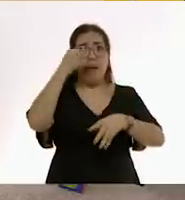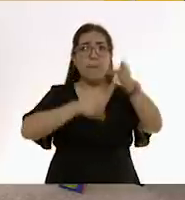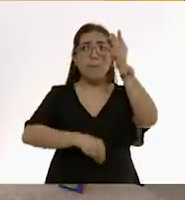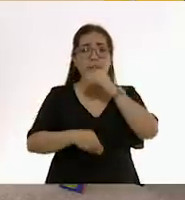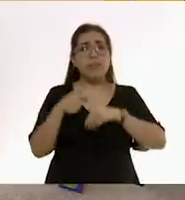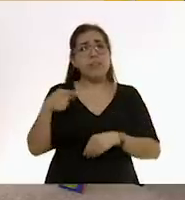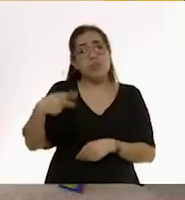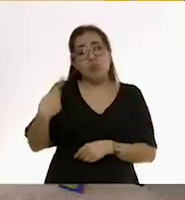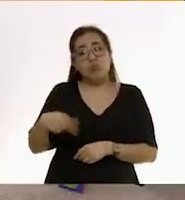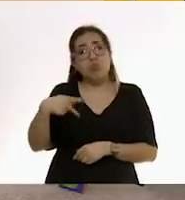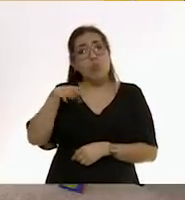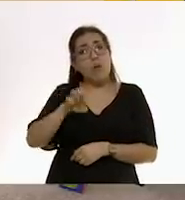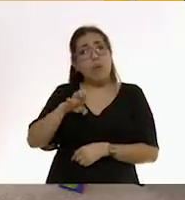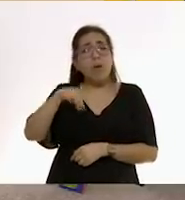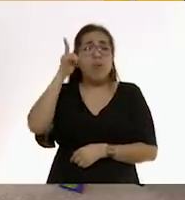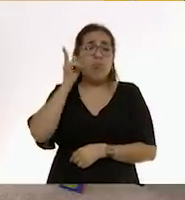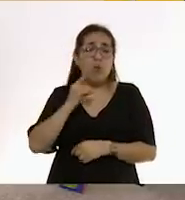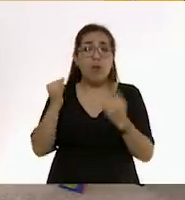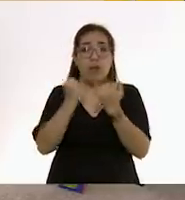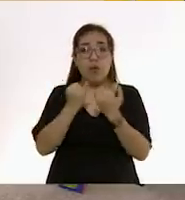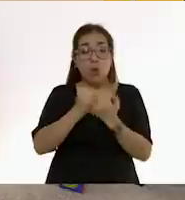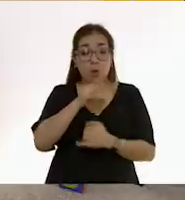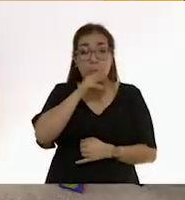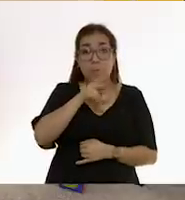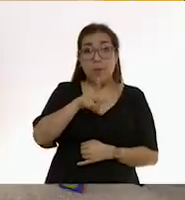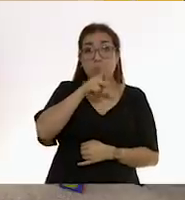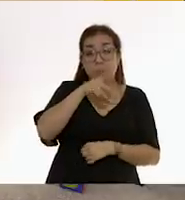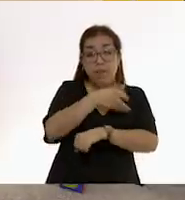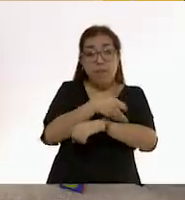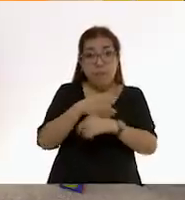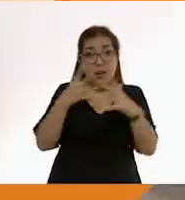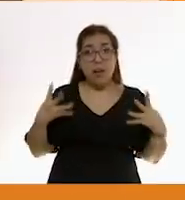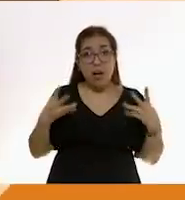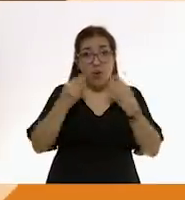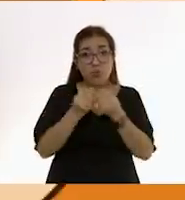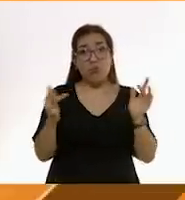así como del vínculo seguro entre madres, padres e hijos.